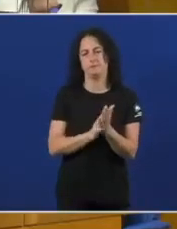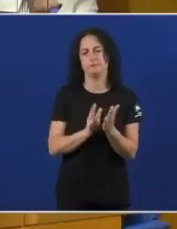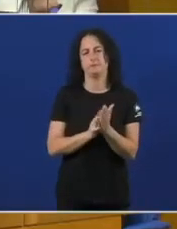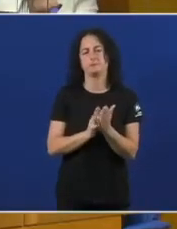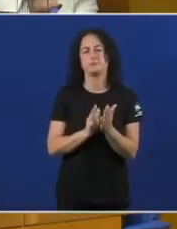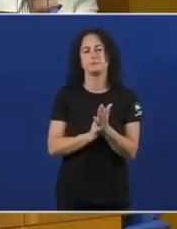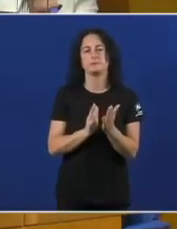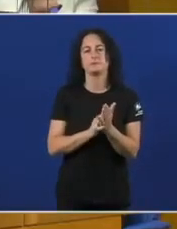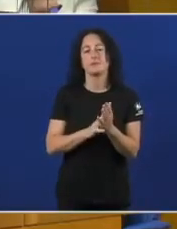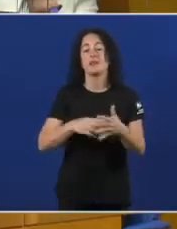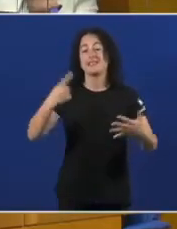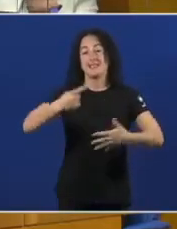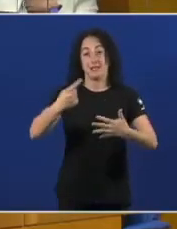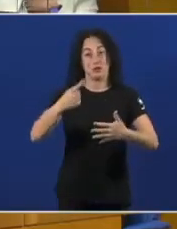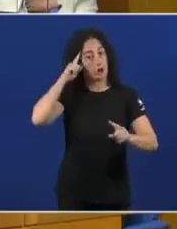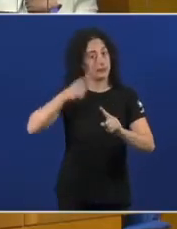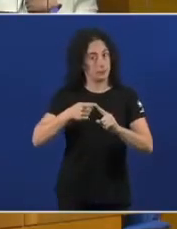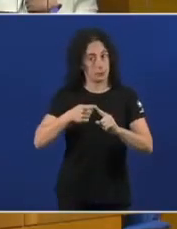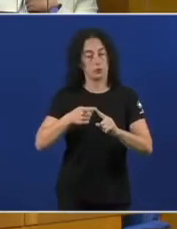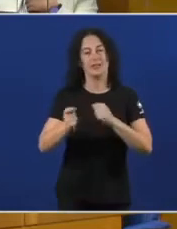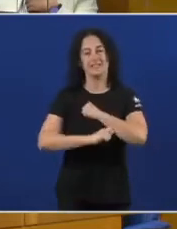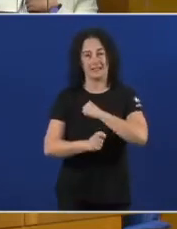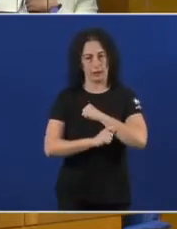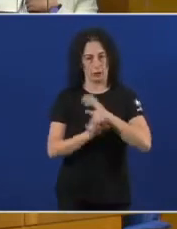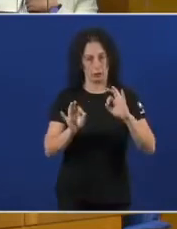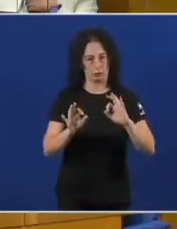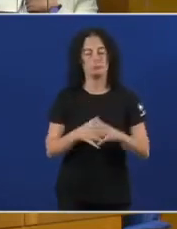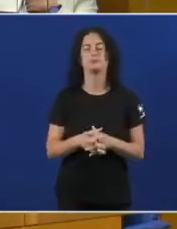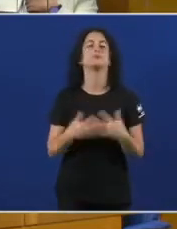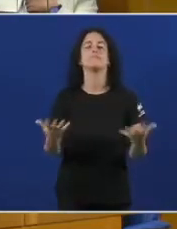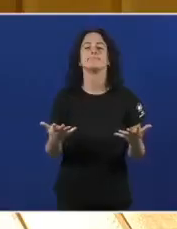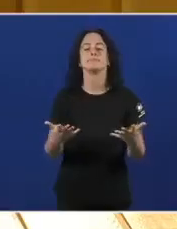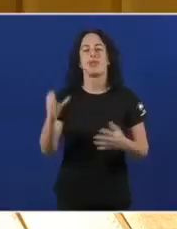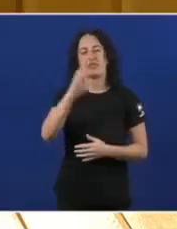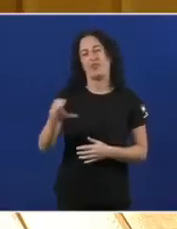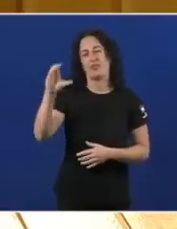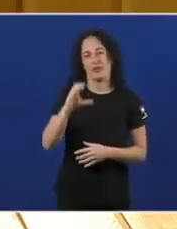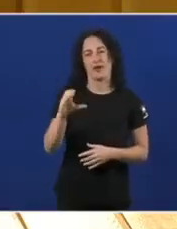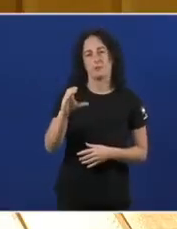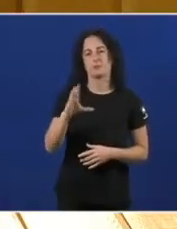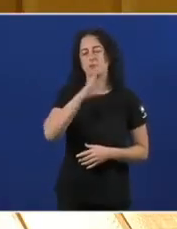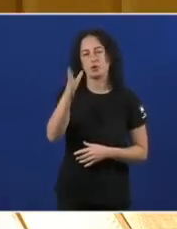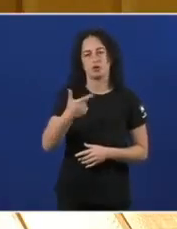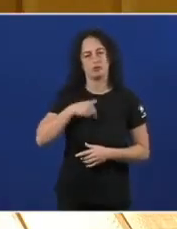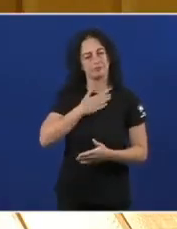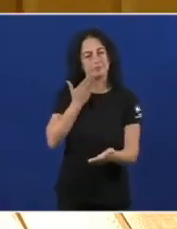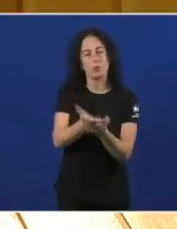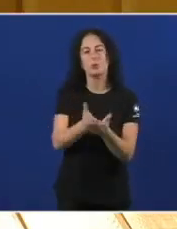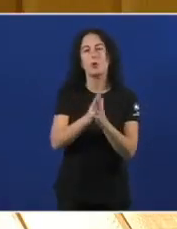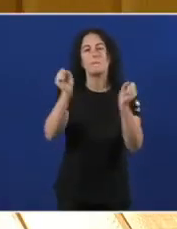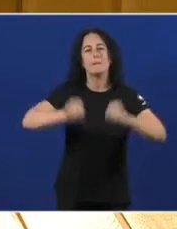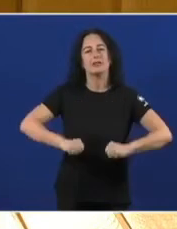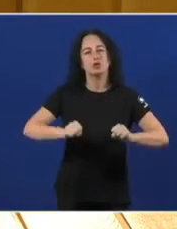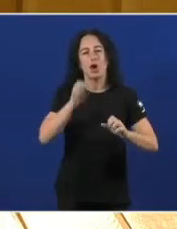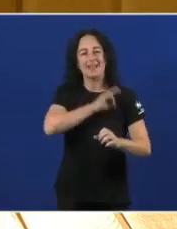O sexto Objetivo Estratéxico E a ciencia Por eso proponemos Un pacto galego Pola